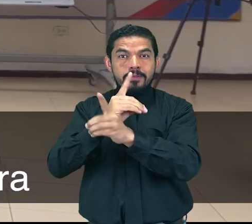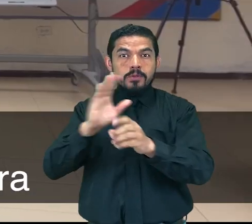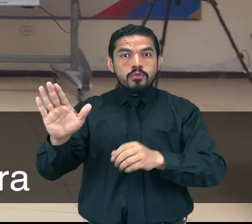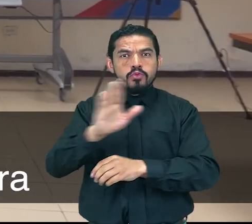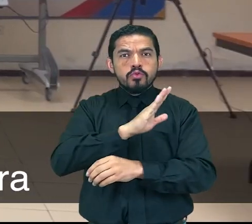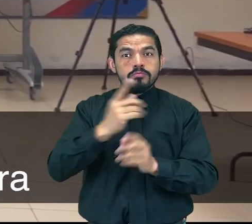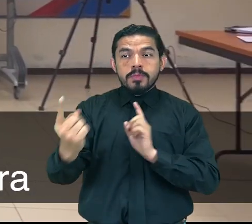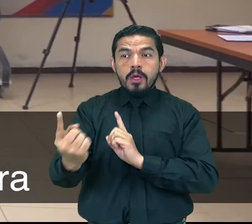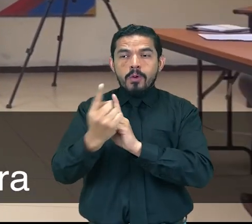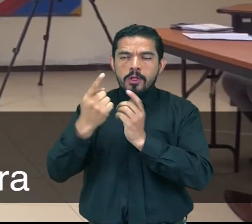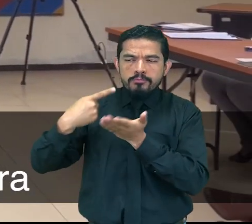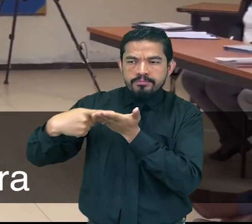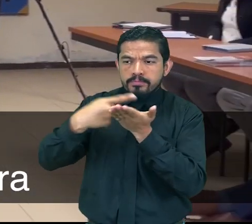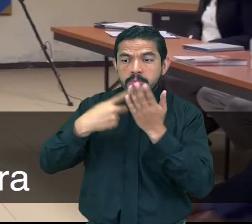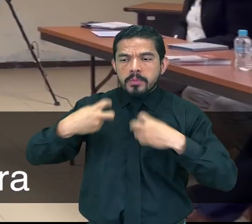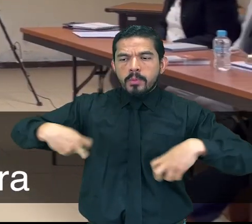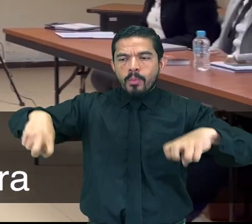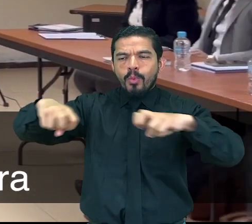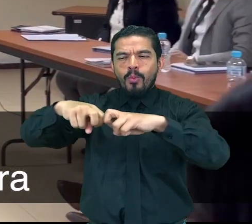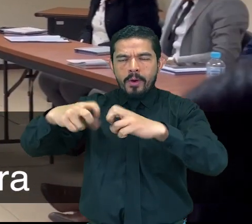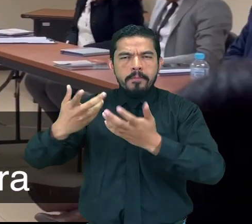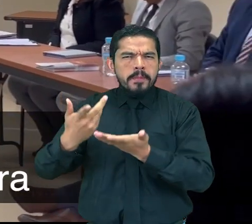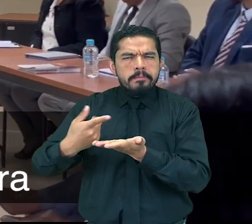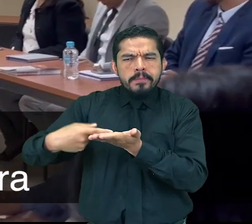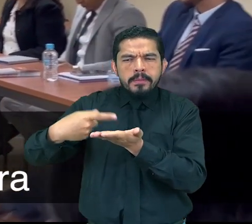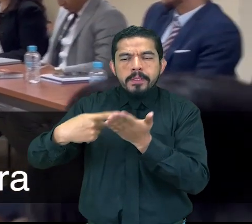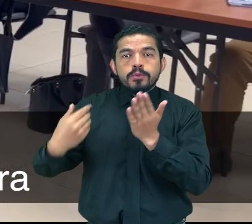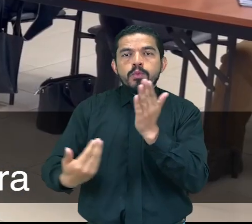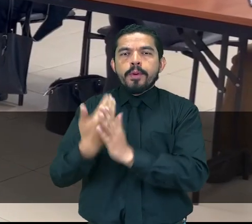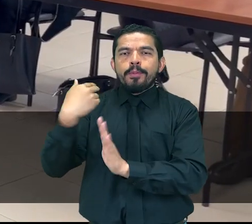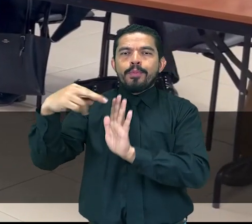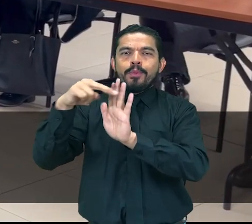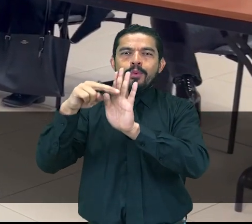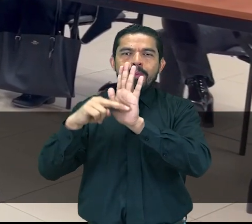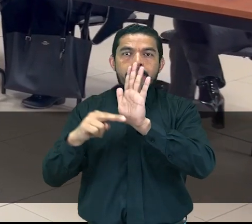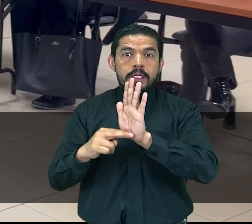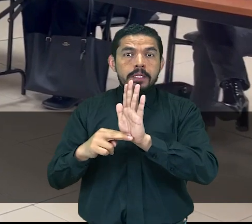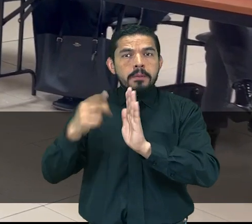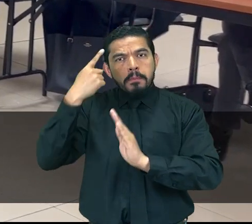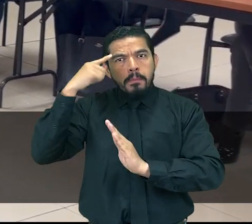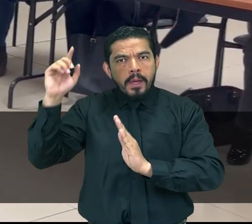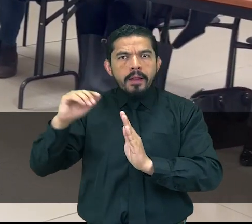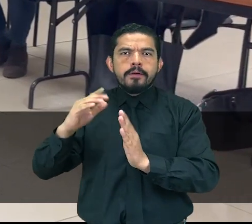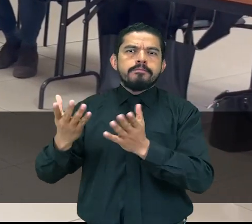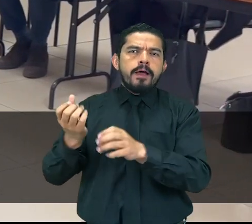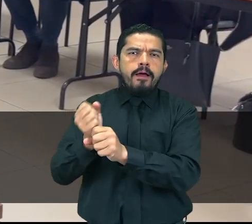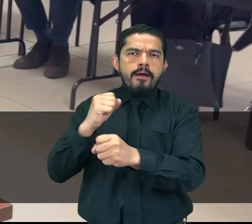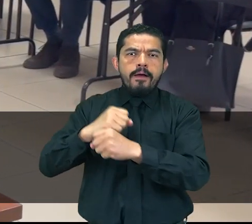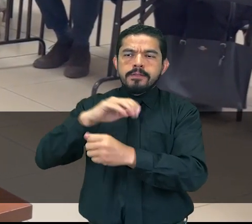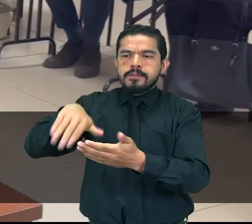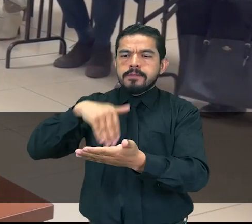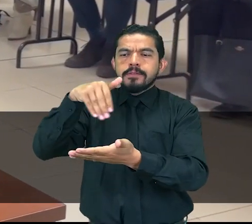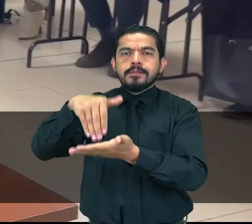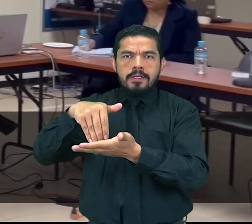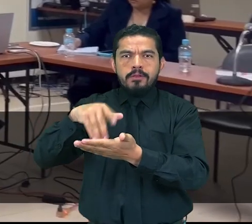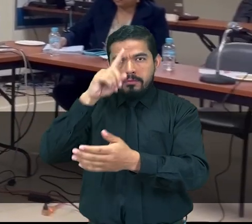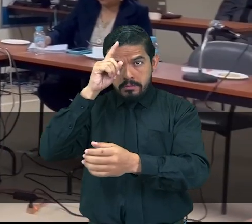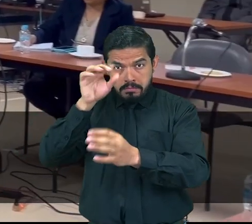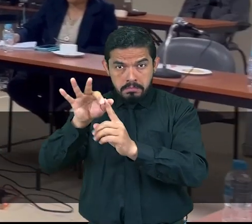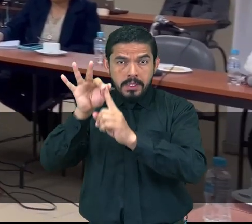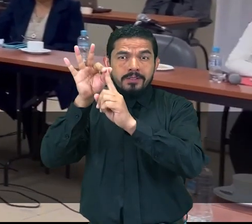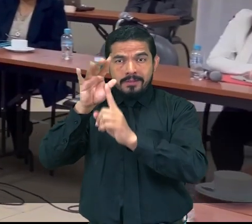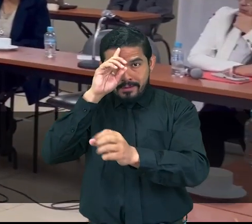En este encuentro, se planteó la iniciativa de crear mesos de trabajo para elaborar la normativa para la creación de centros